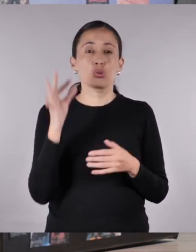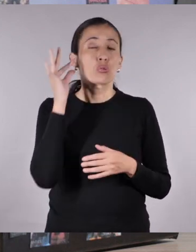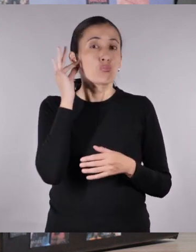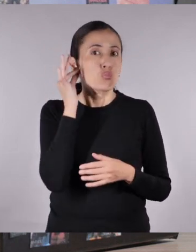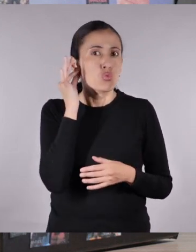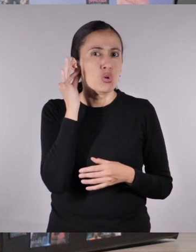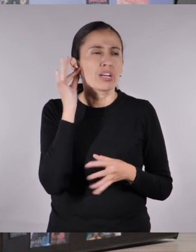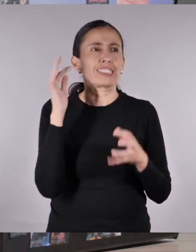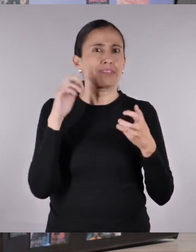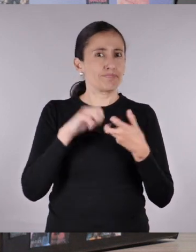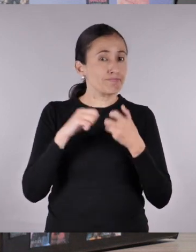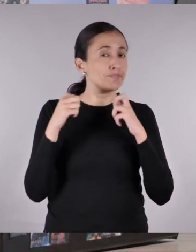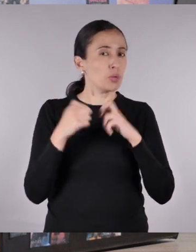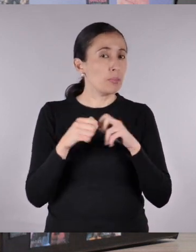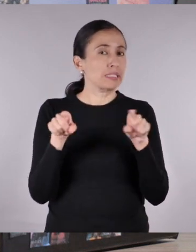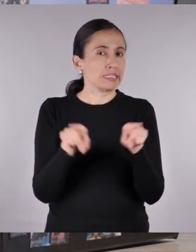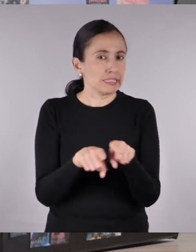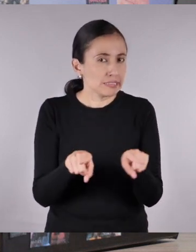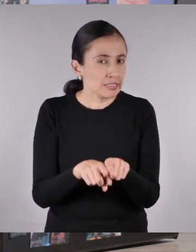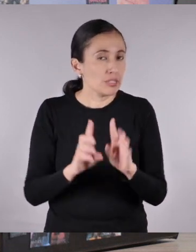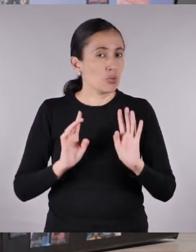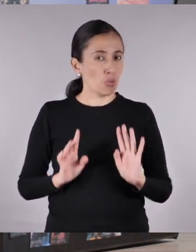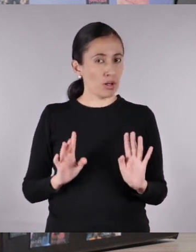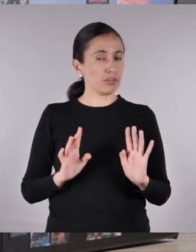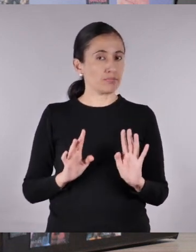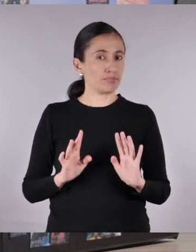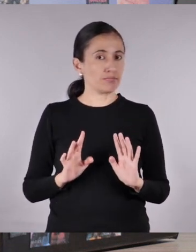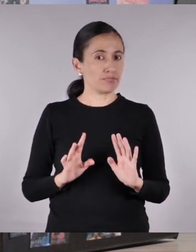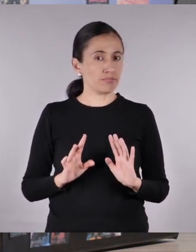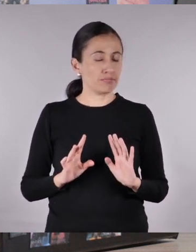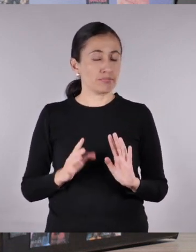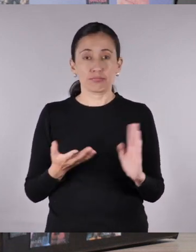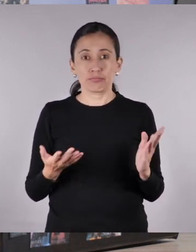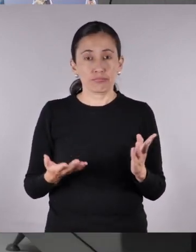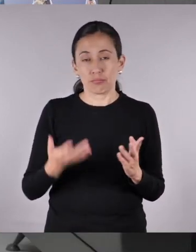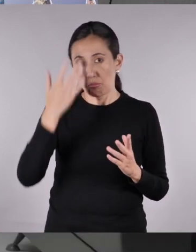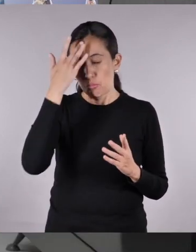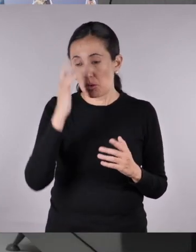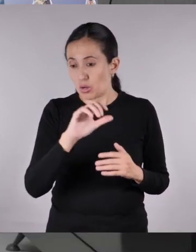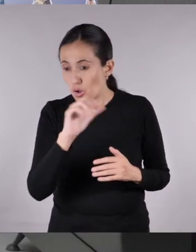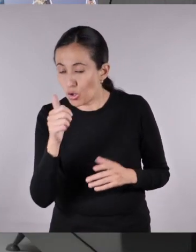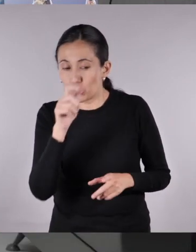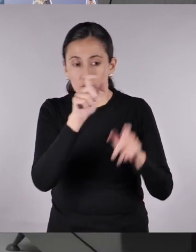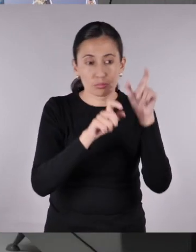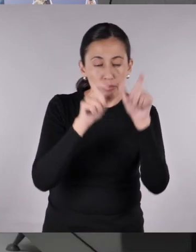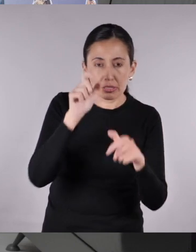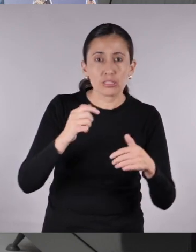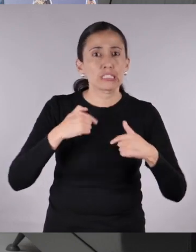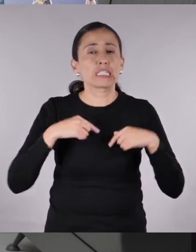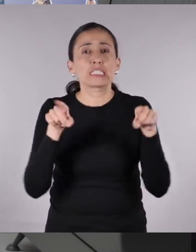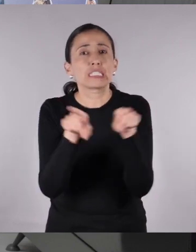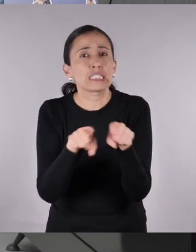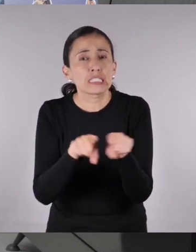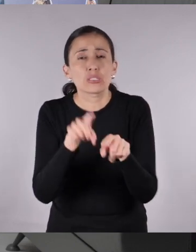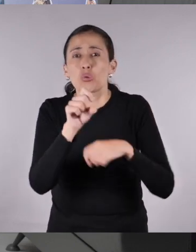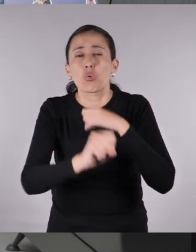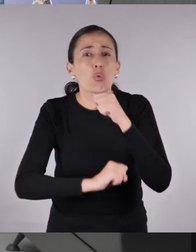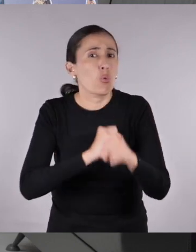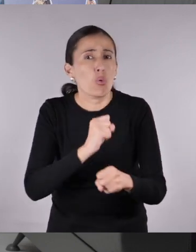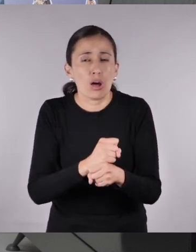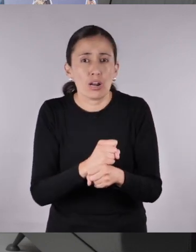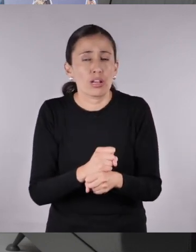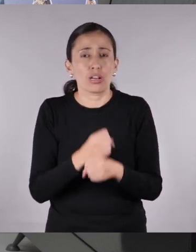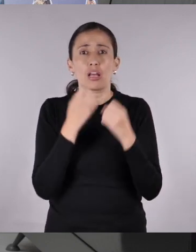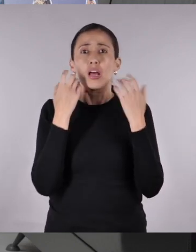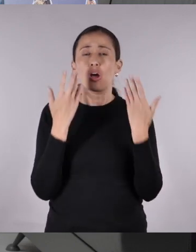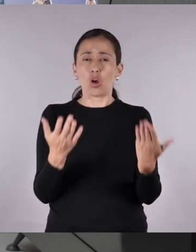muchas mujeres artistas han tenido problemas similares a lo largo de toda la historia. Porque había otros participantes de mi edad que